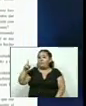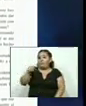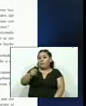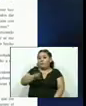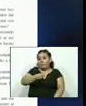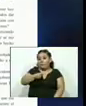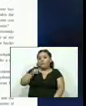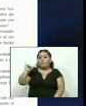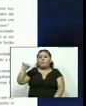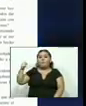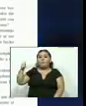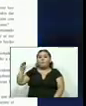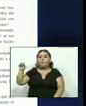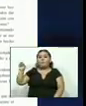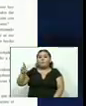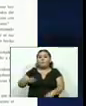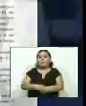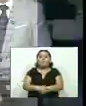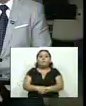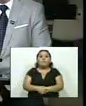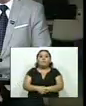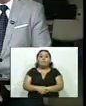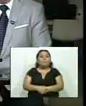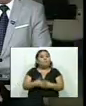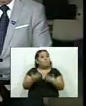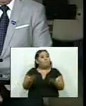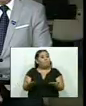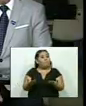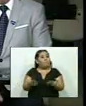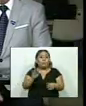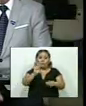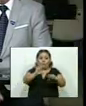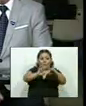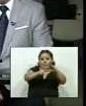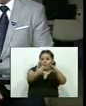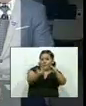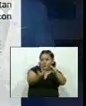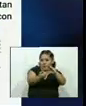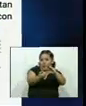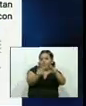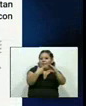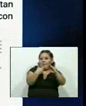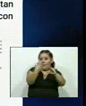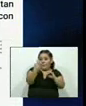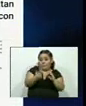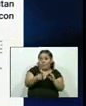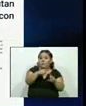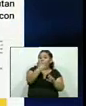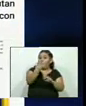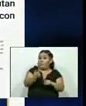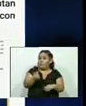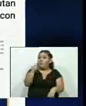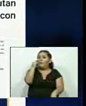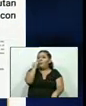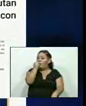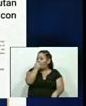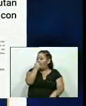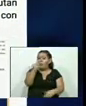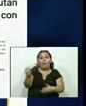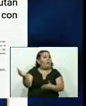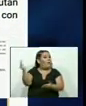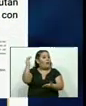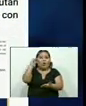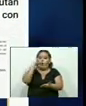Batres, Noticiero Hechos. Y a través de sus redes sociales, el diputado Norman Quijano nuevamente